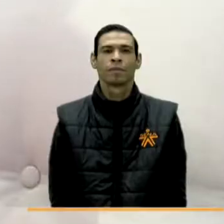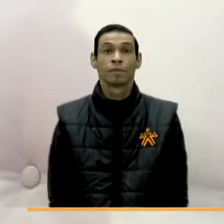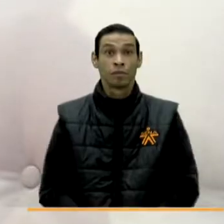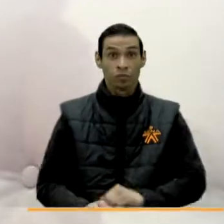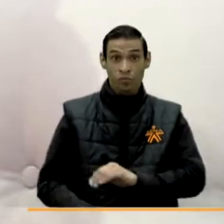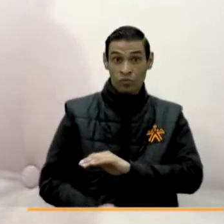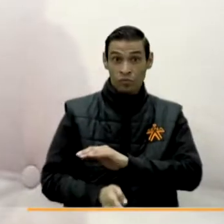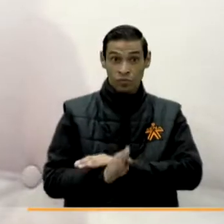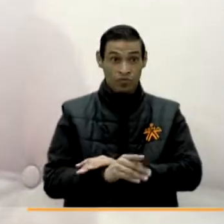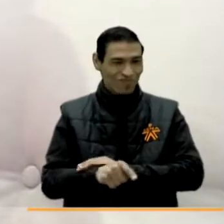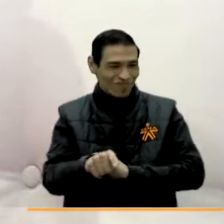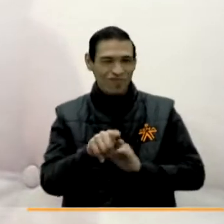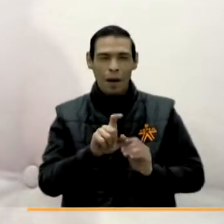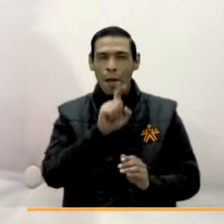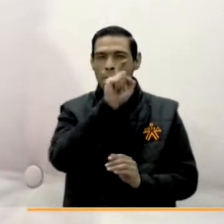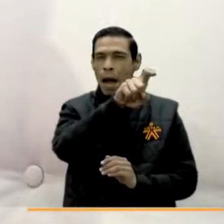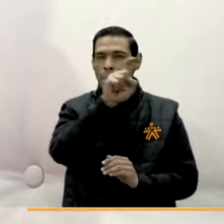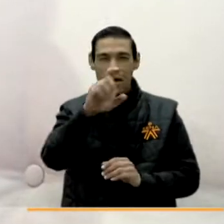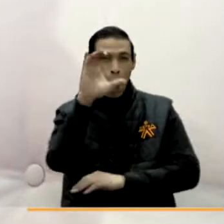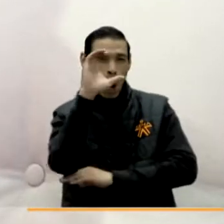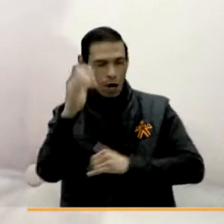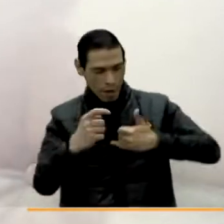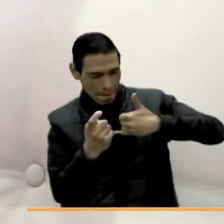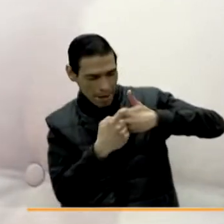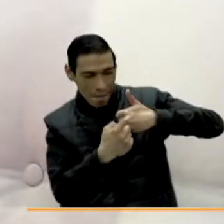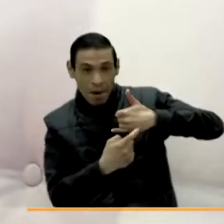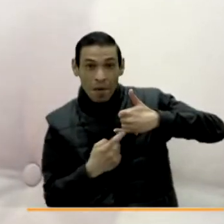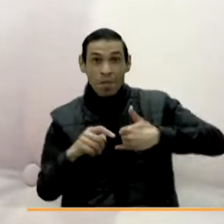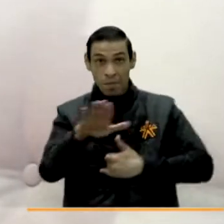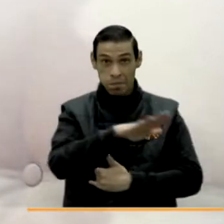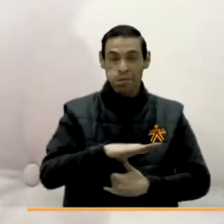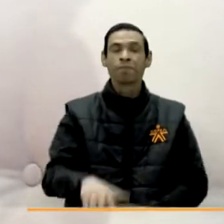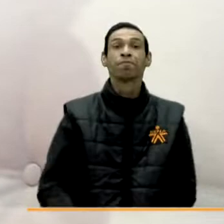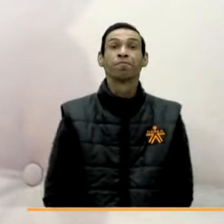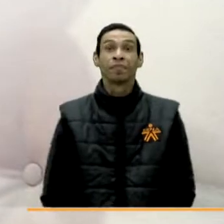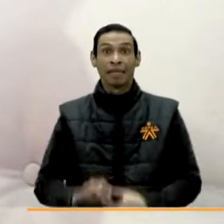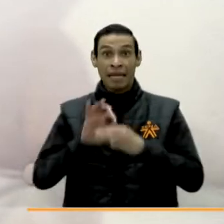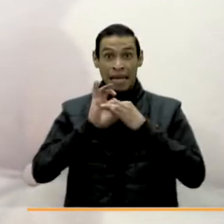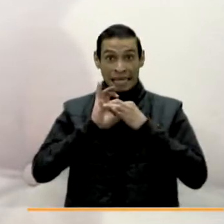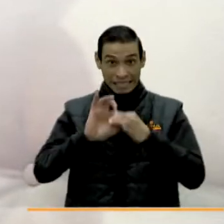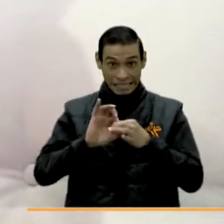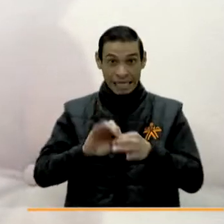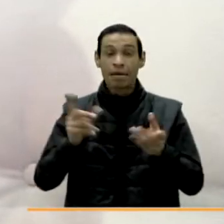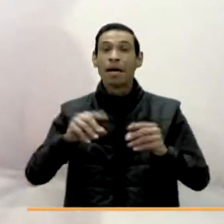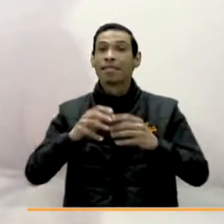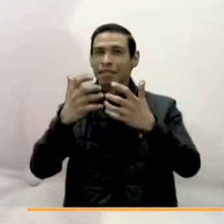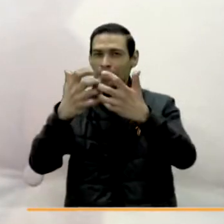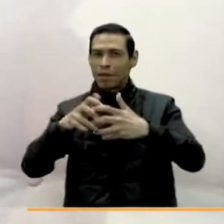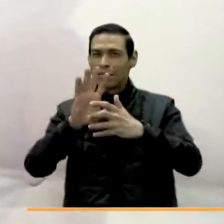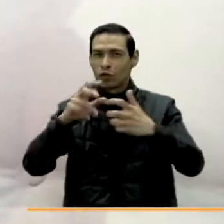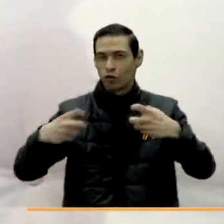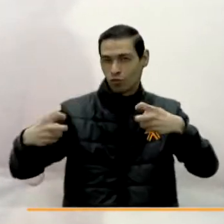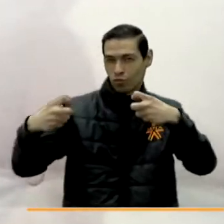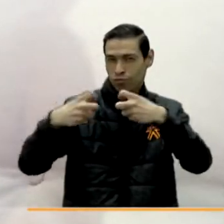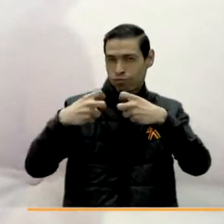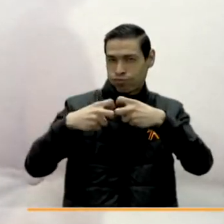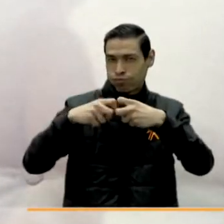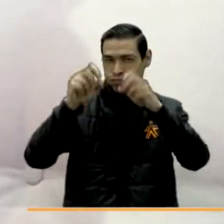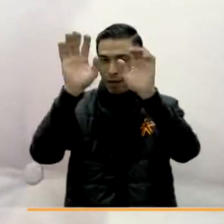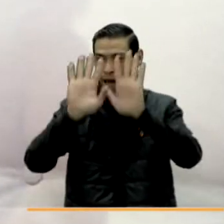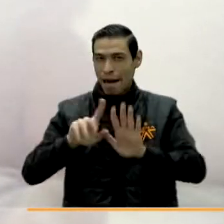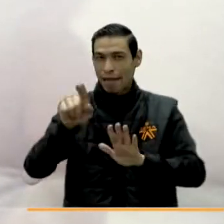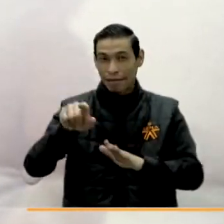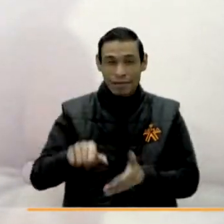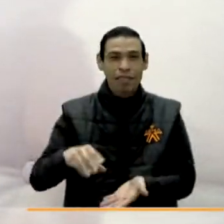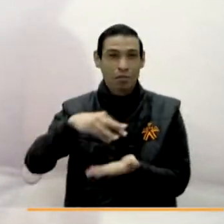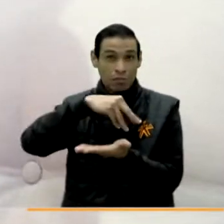Y seguimos el recorrido por nuestras lindas regiones de Colombia. El CENA y la empresa de energía eléctrica AirE firmaron un convenio